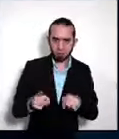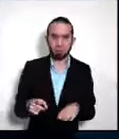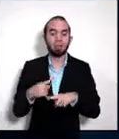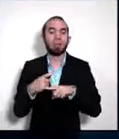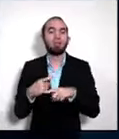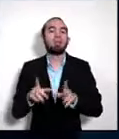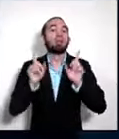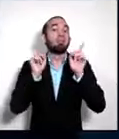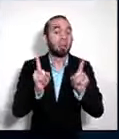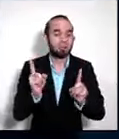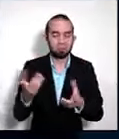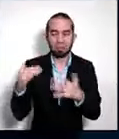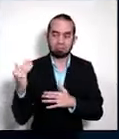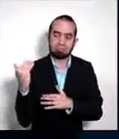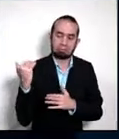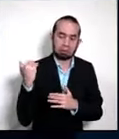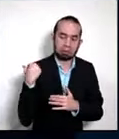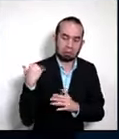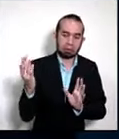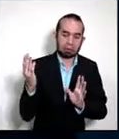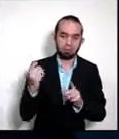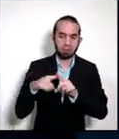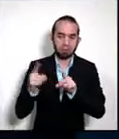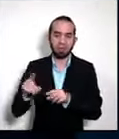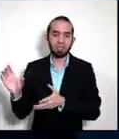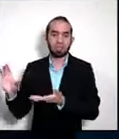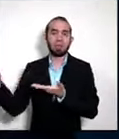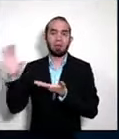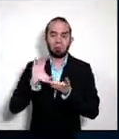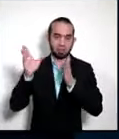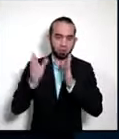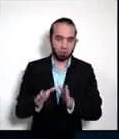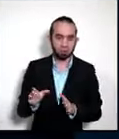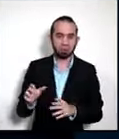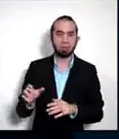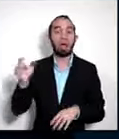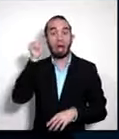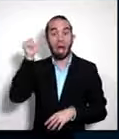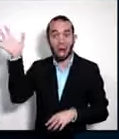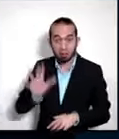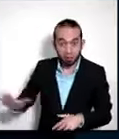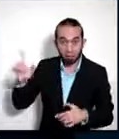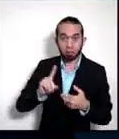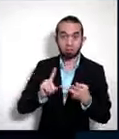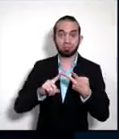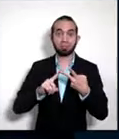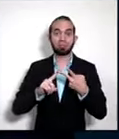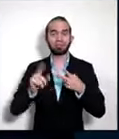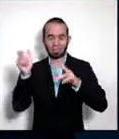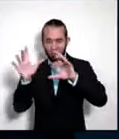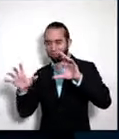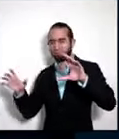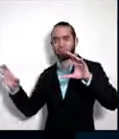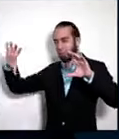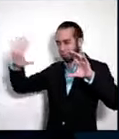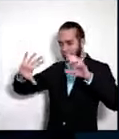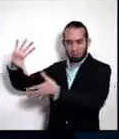si lo podemos decir de esa manera, de inversionistas provenientes de Asia, el Pacífico, del Medio Oriente